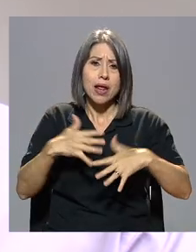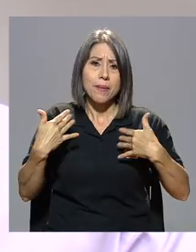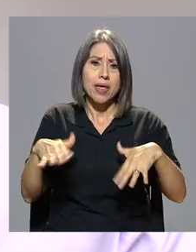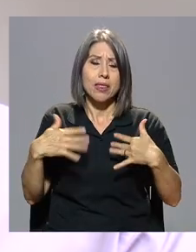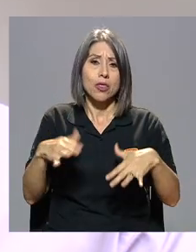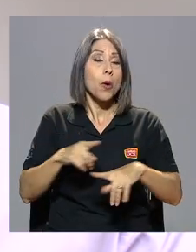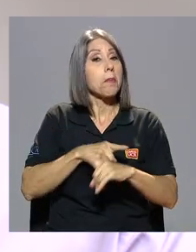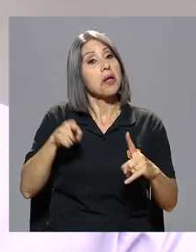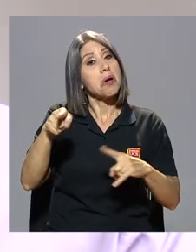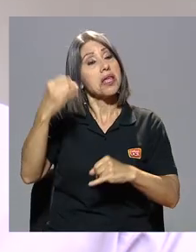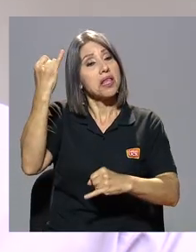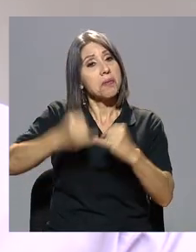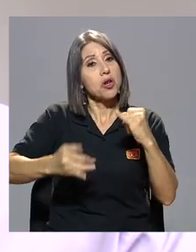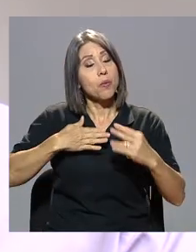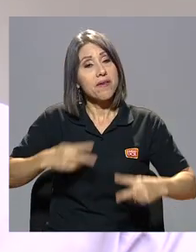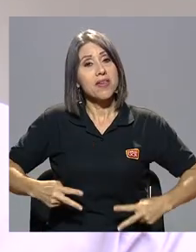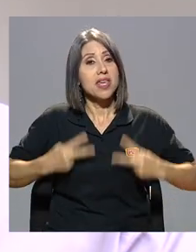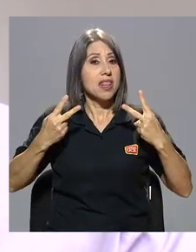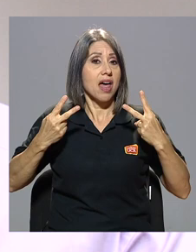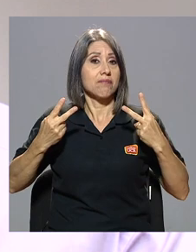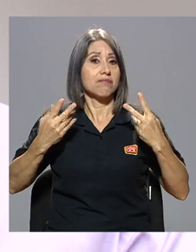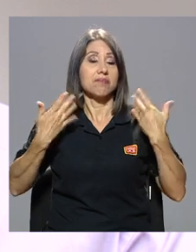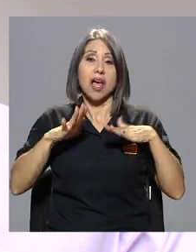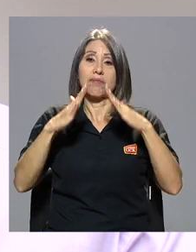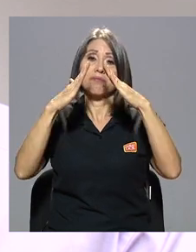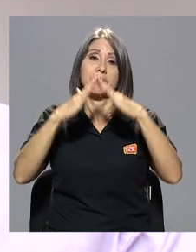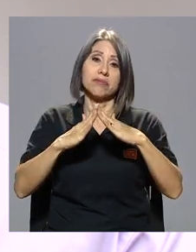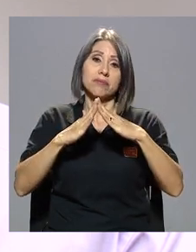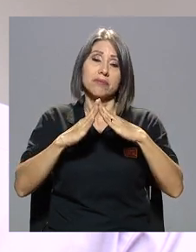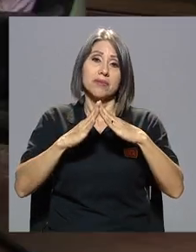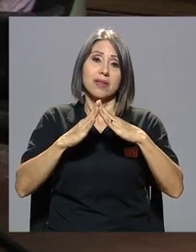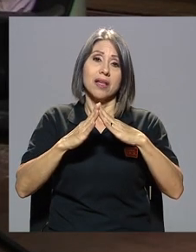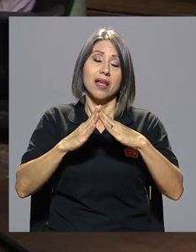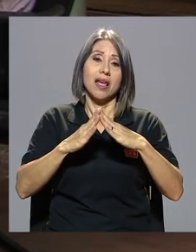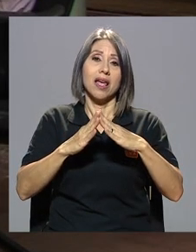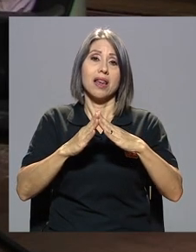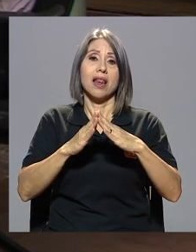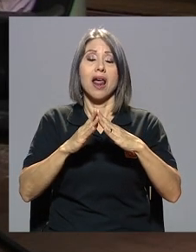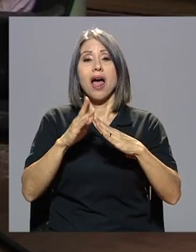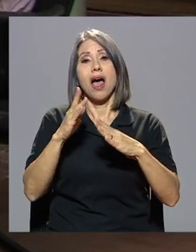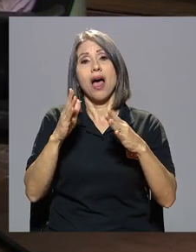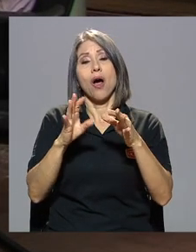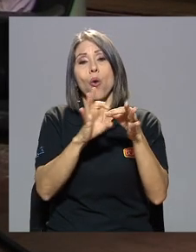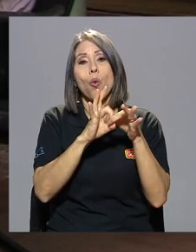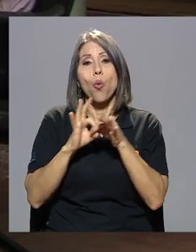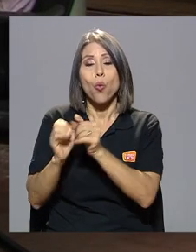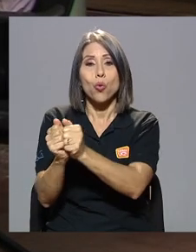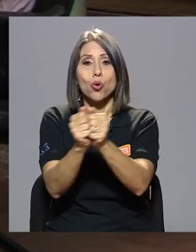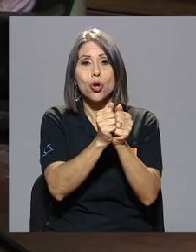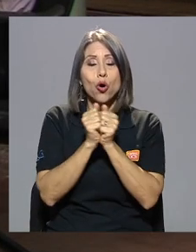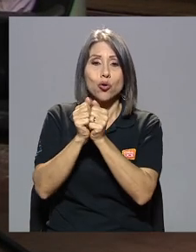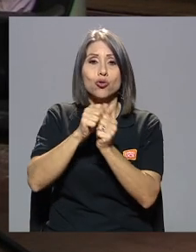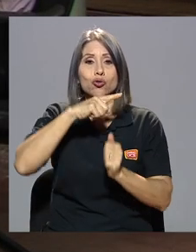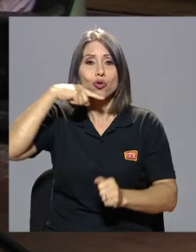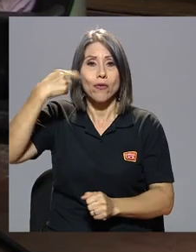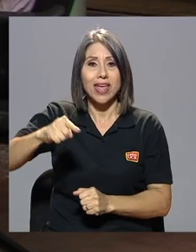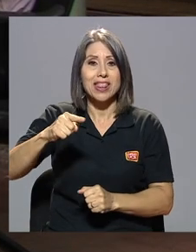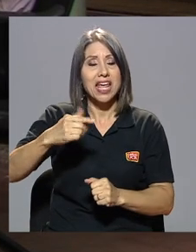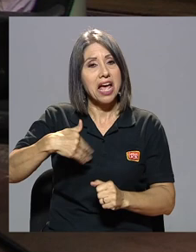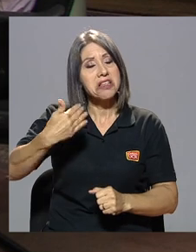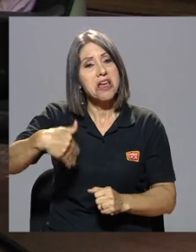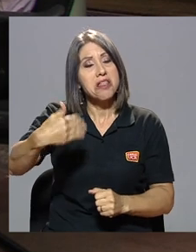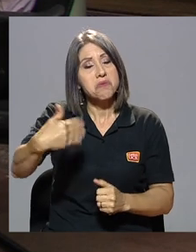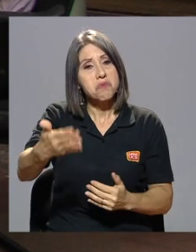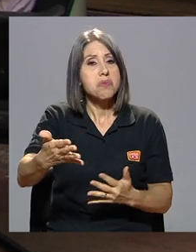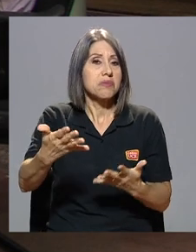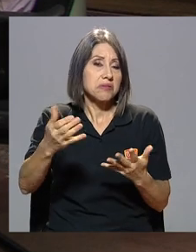ahí terminó mi vida digamos civil en la Unión Soviética y lo demás fue sí en escuelas